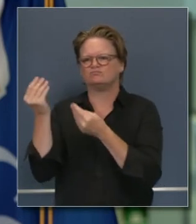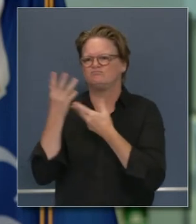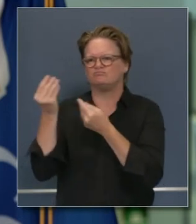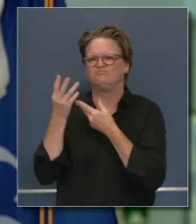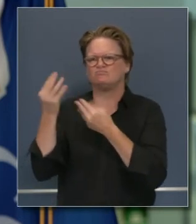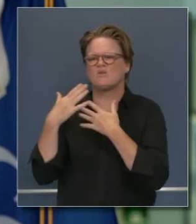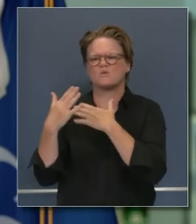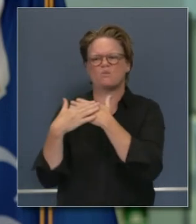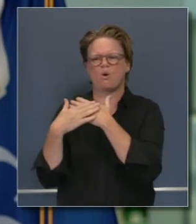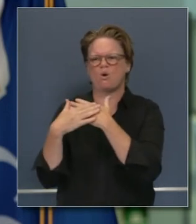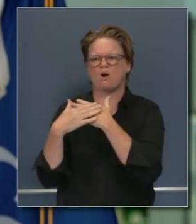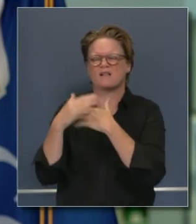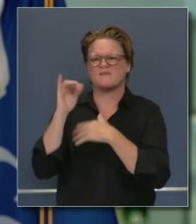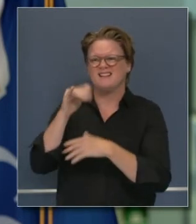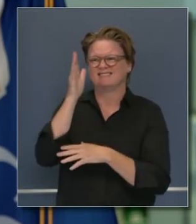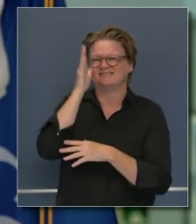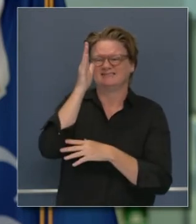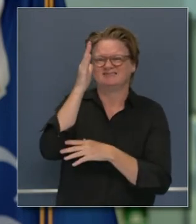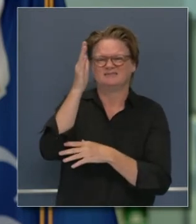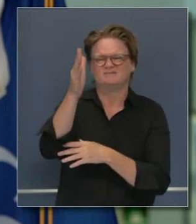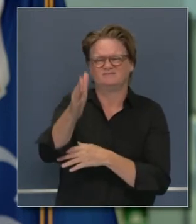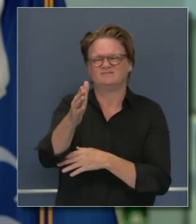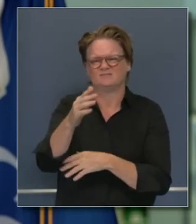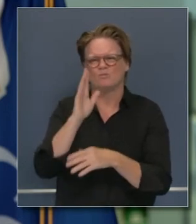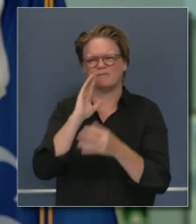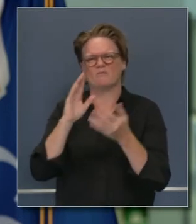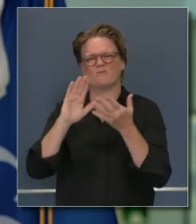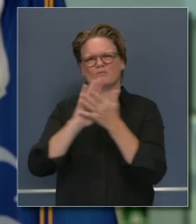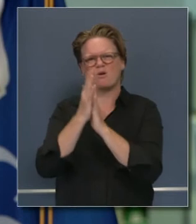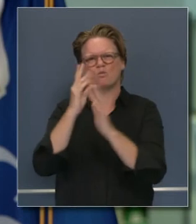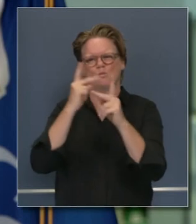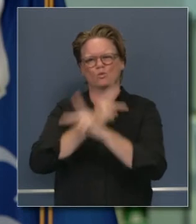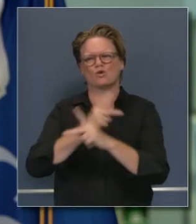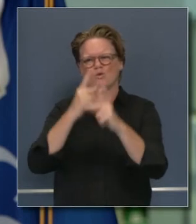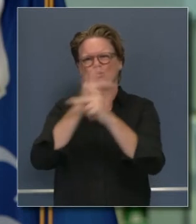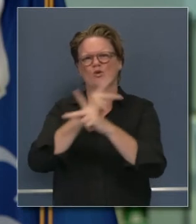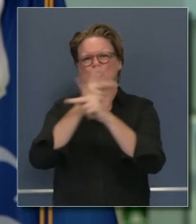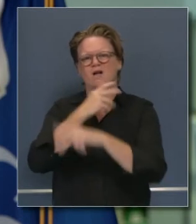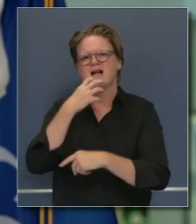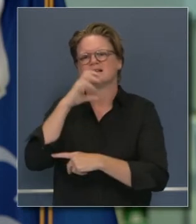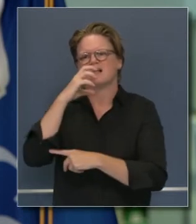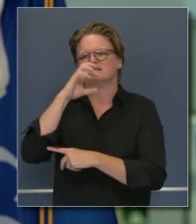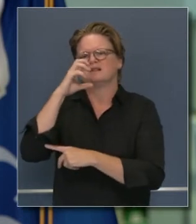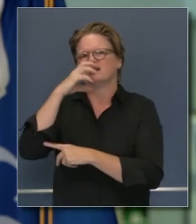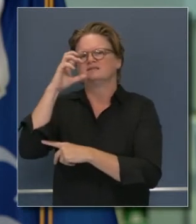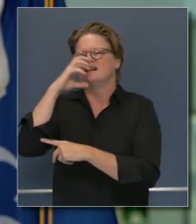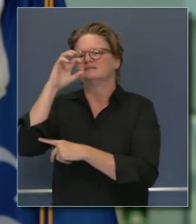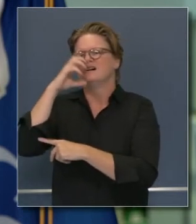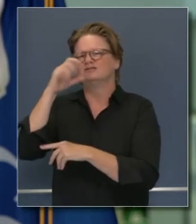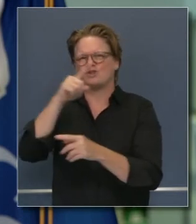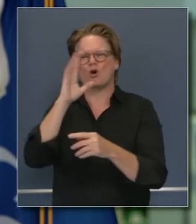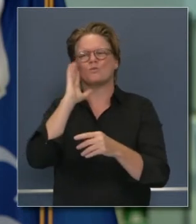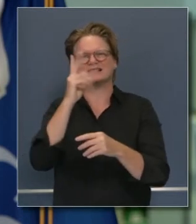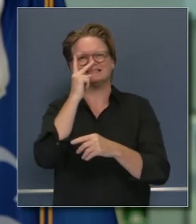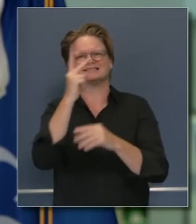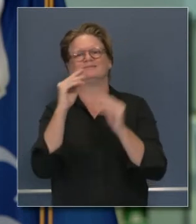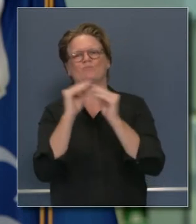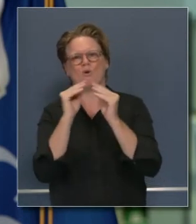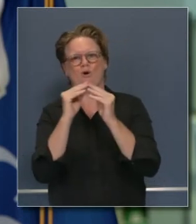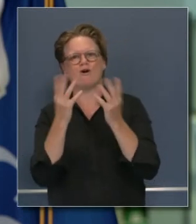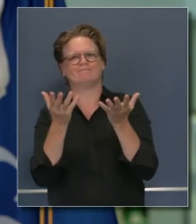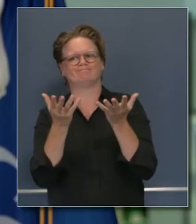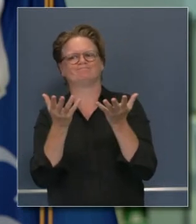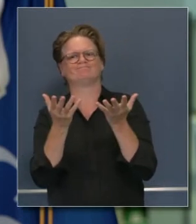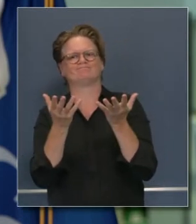los calores son más calientes eso es evidencia está pasando se sabe el calor es tan